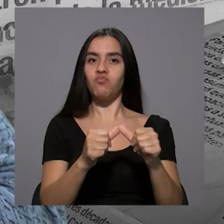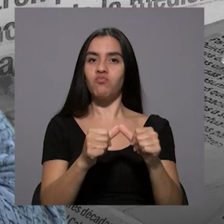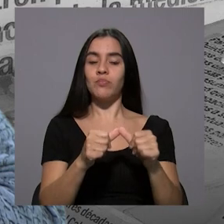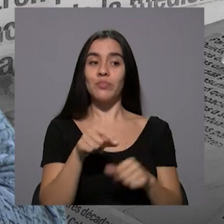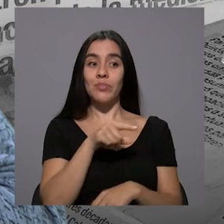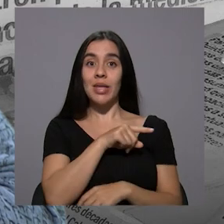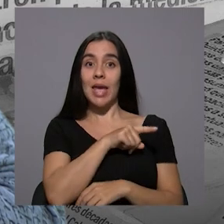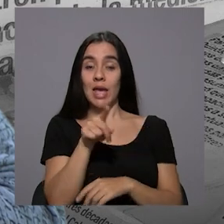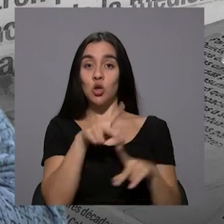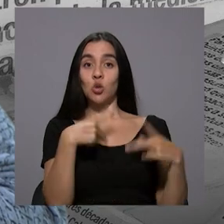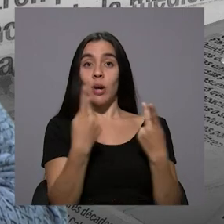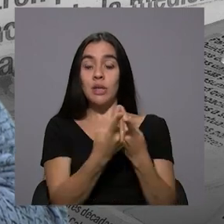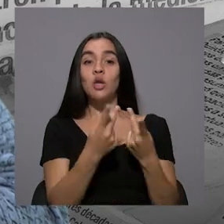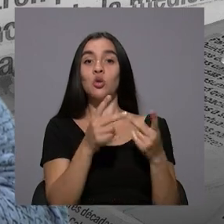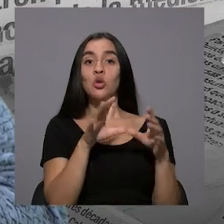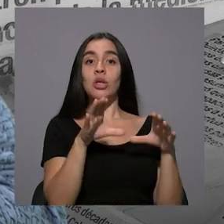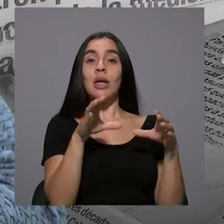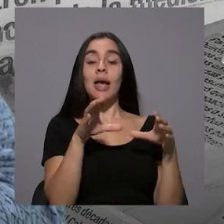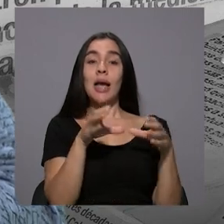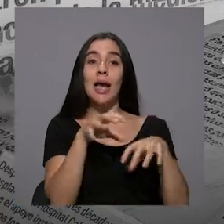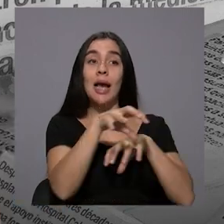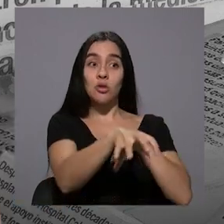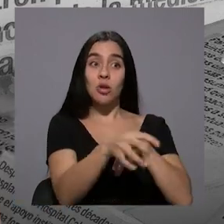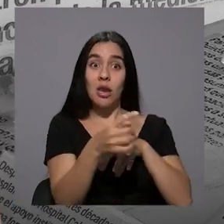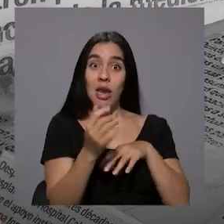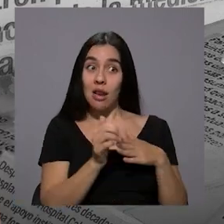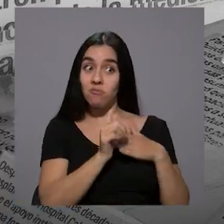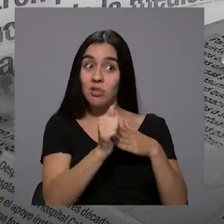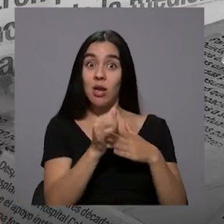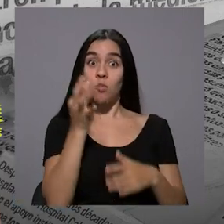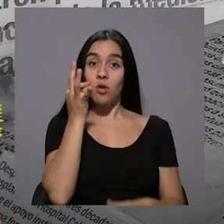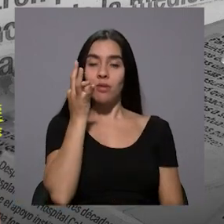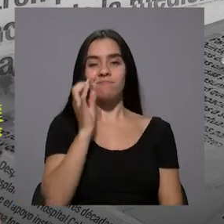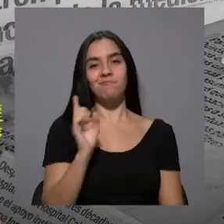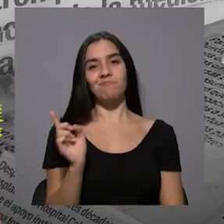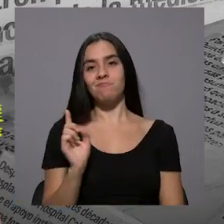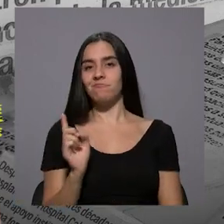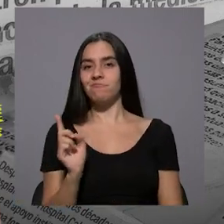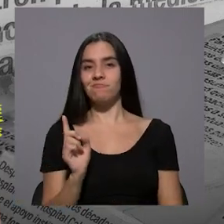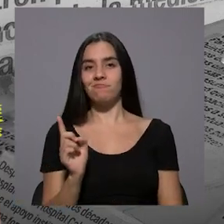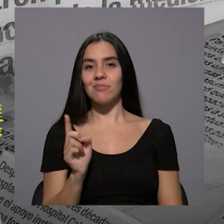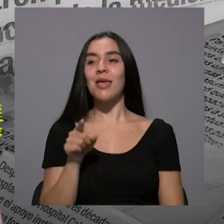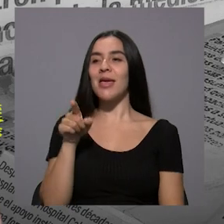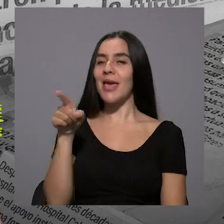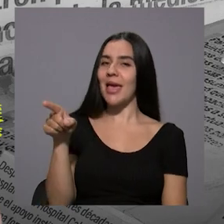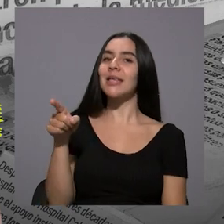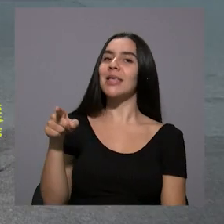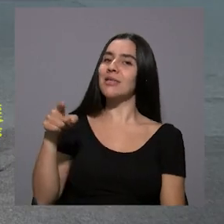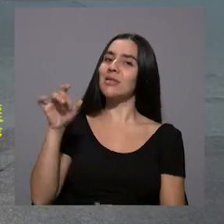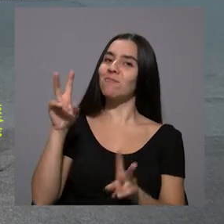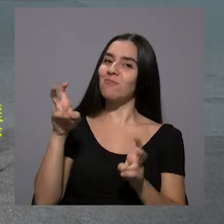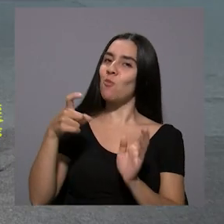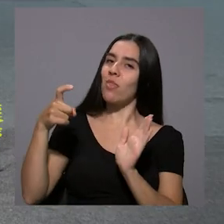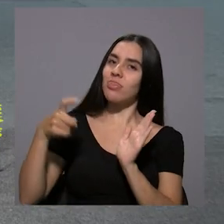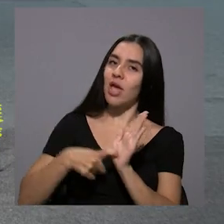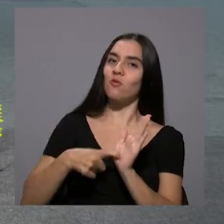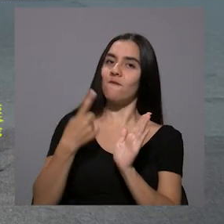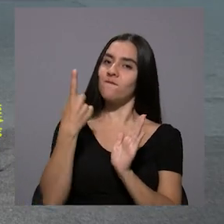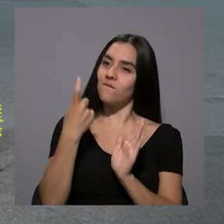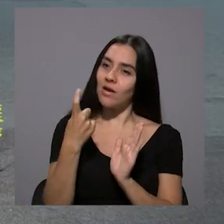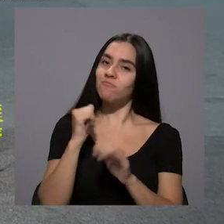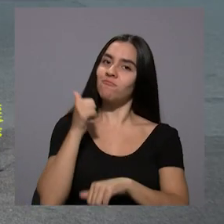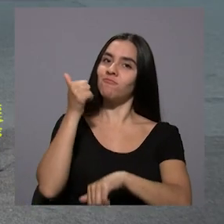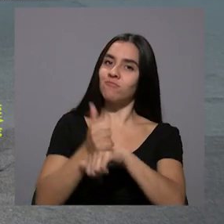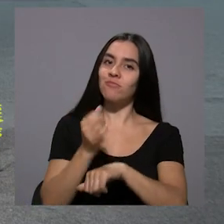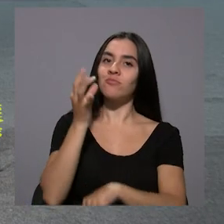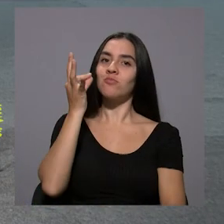Ahora, ¿estos partidos cantonales normalmente son liderados por mujeres? ¿Viera usted que no? Normalmente son liderados por hombres. Eso también es